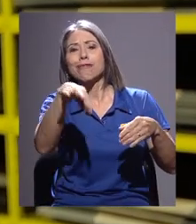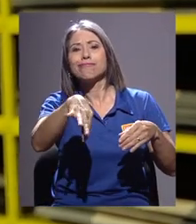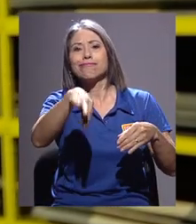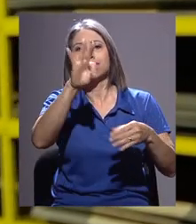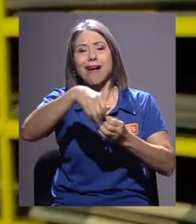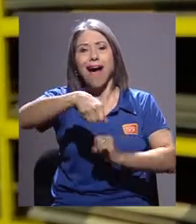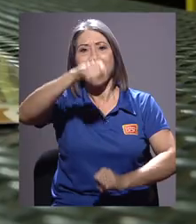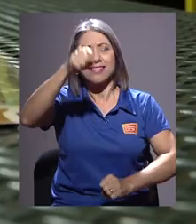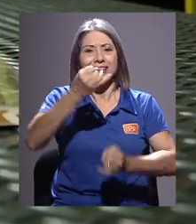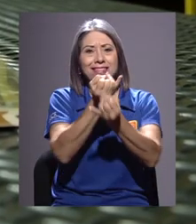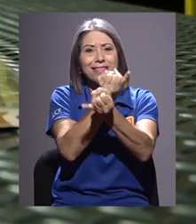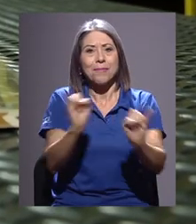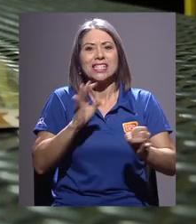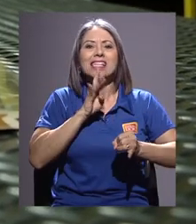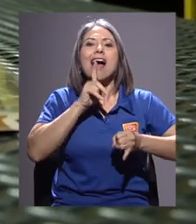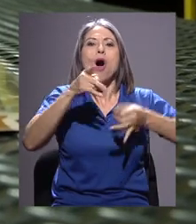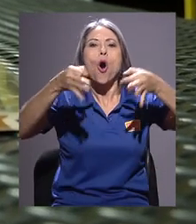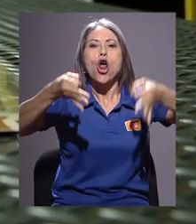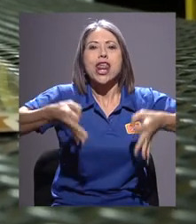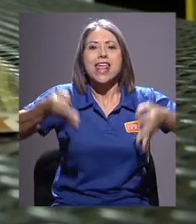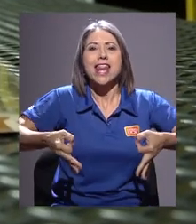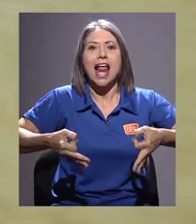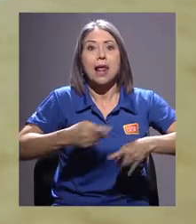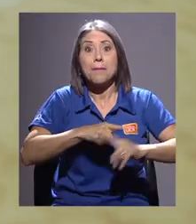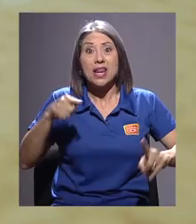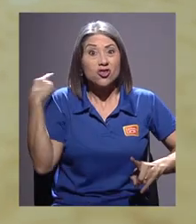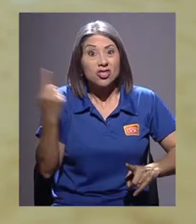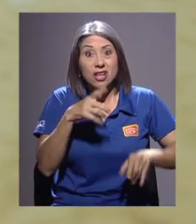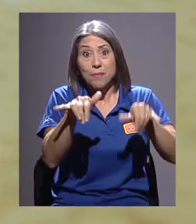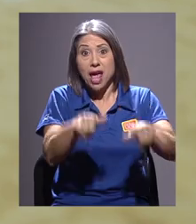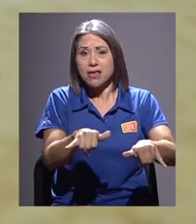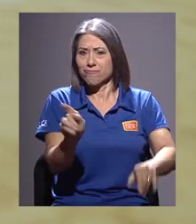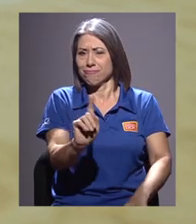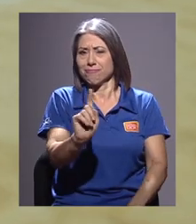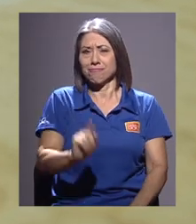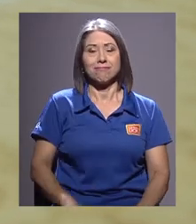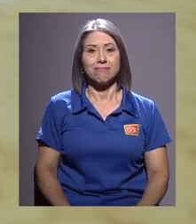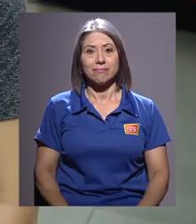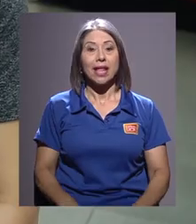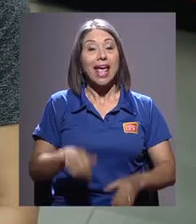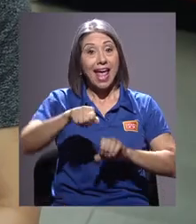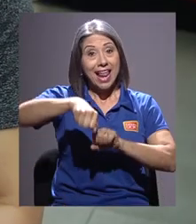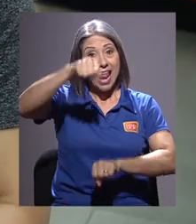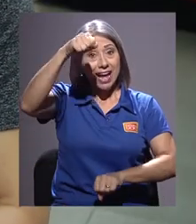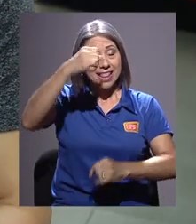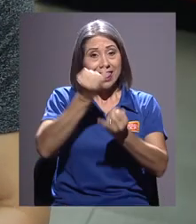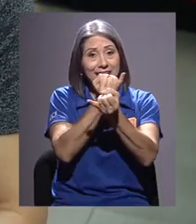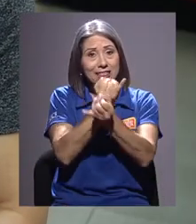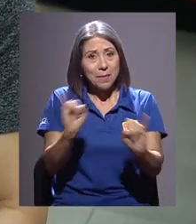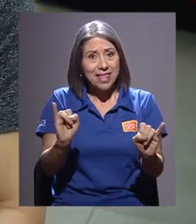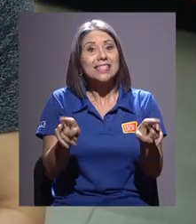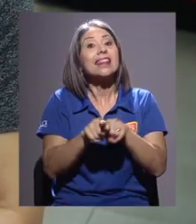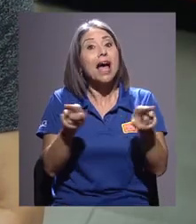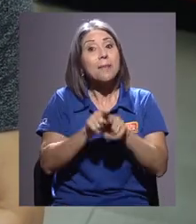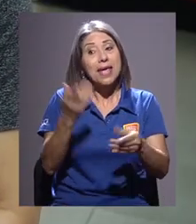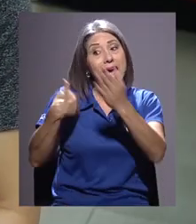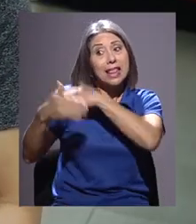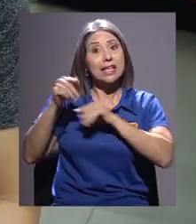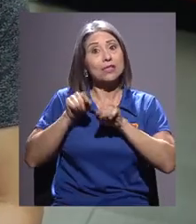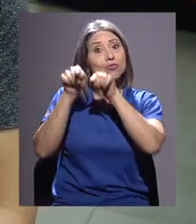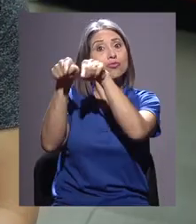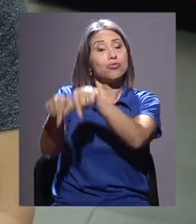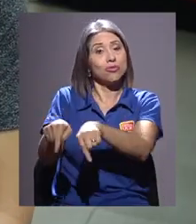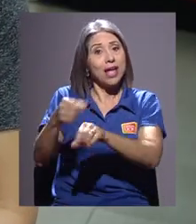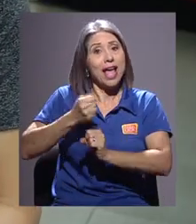Acta de Independencia original, pero no siempre estuvo ahí. El Acta de Independencia estuvo igual en el Ayuntamiento de Cartago.